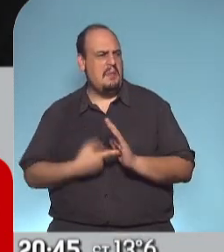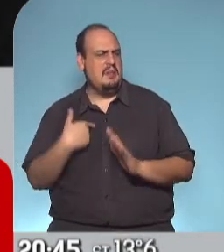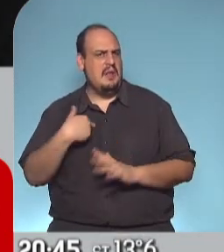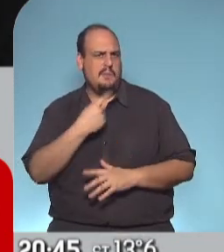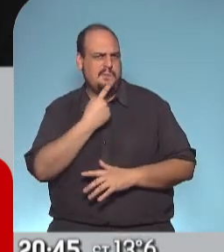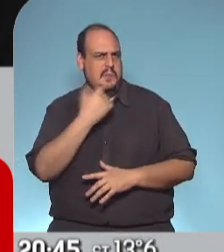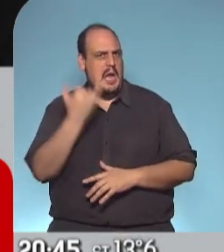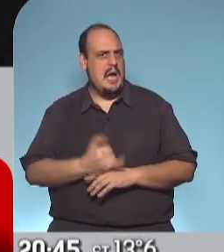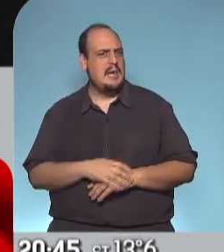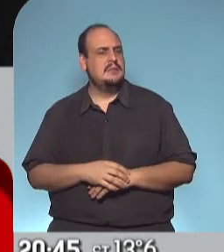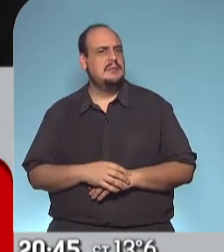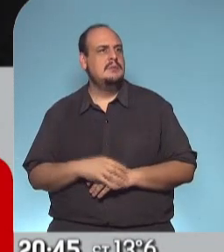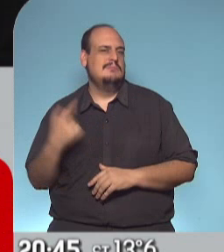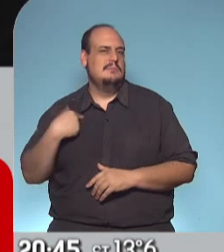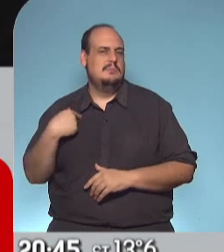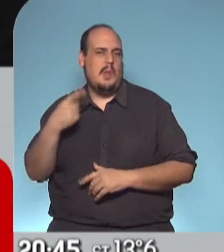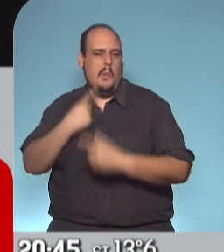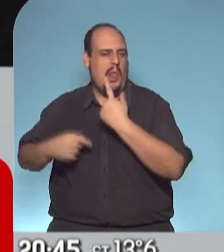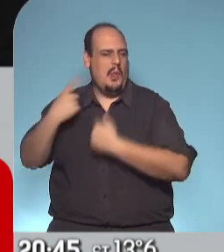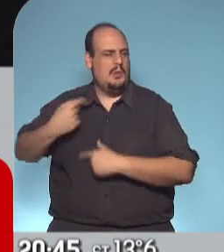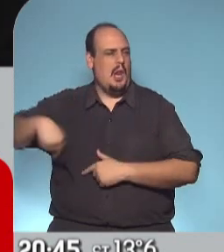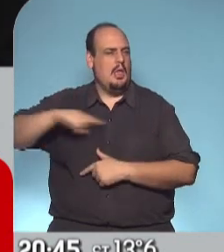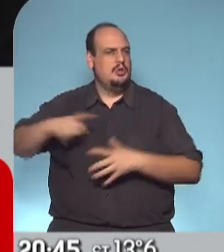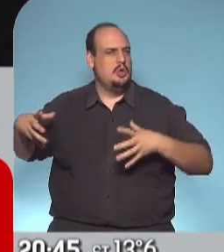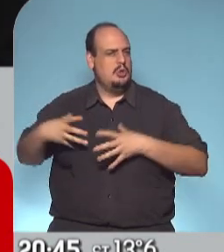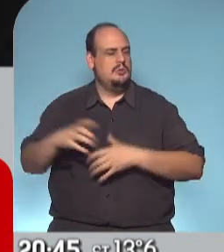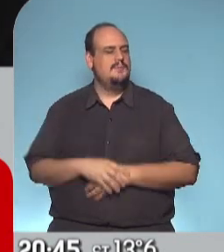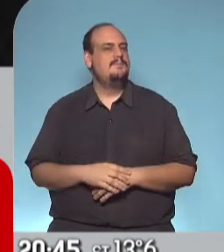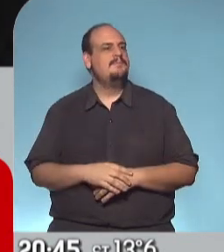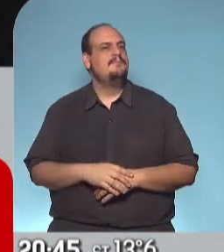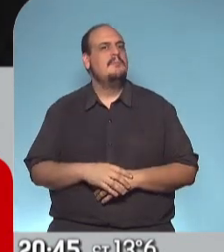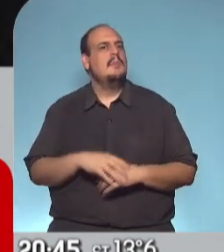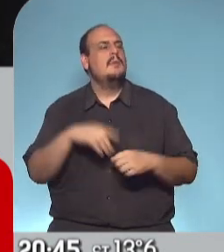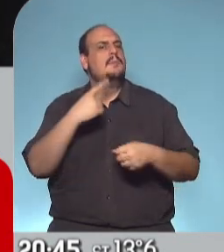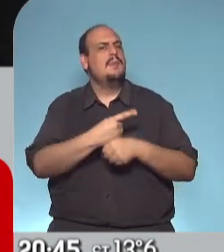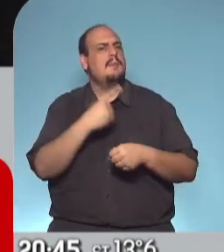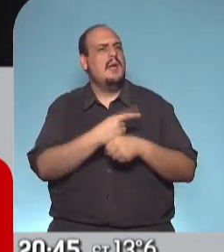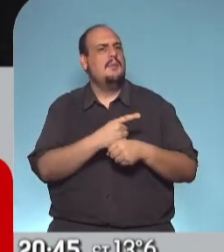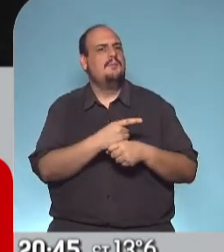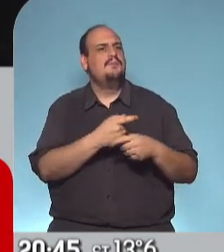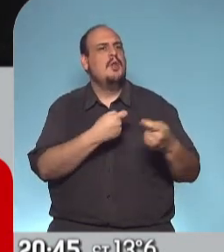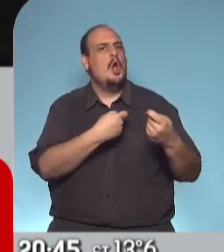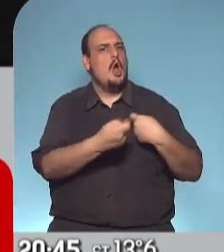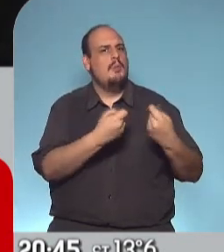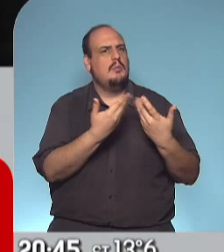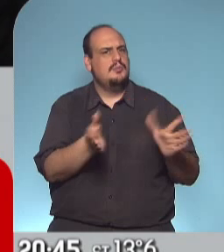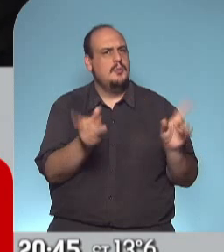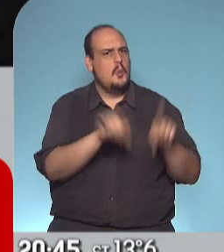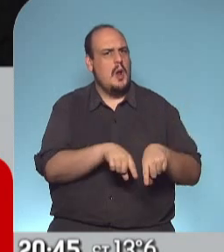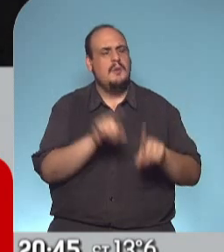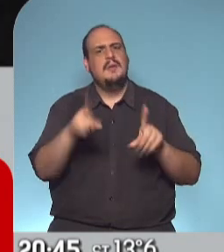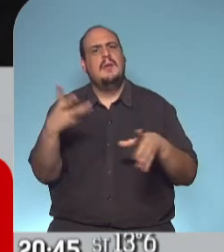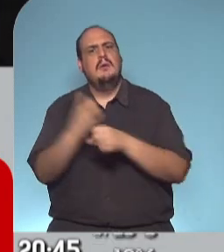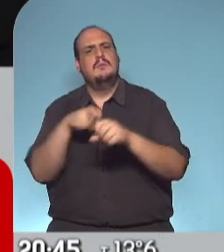por lo menos nos han hecho llegar. La primera tiene que ver con la mezcla de comercios que volverán a abrir y el transporte